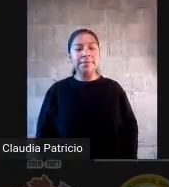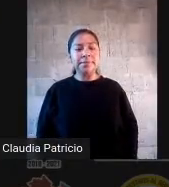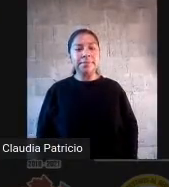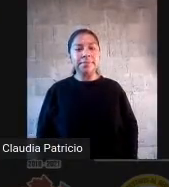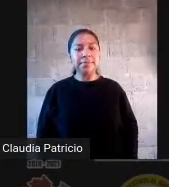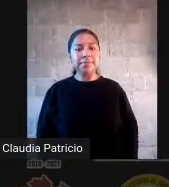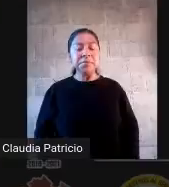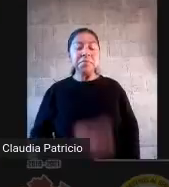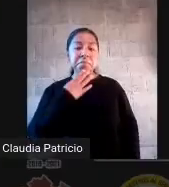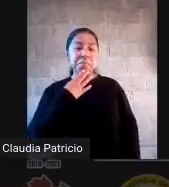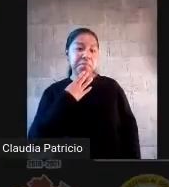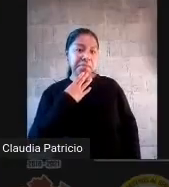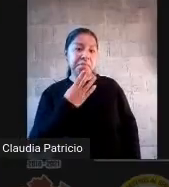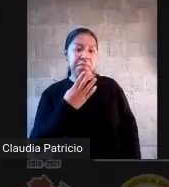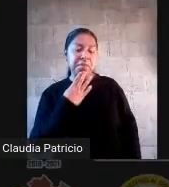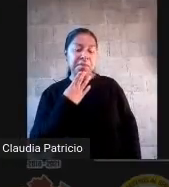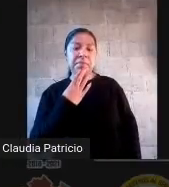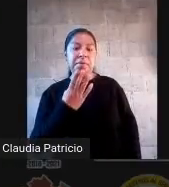Bueno.